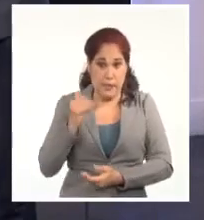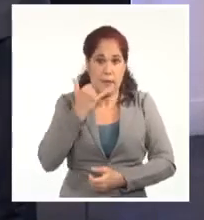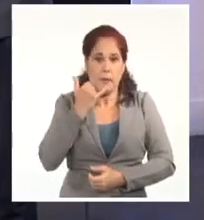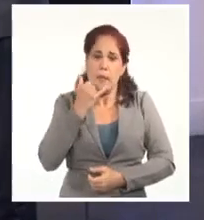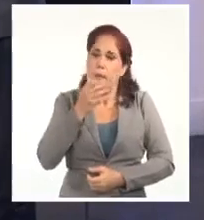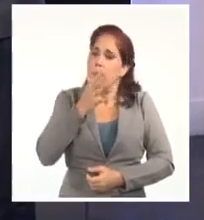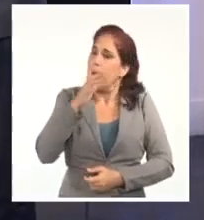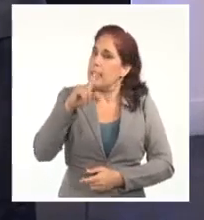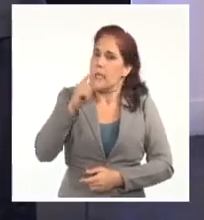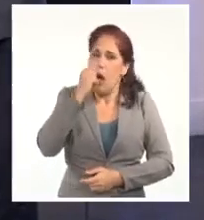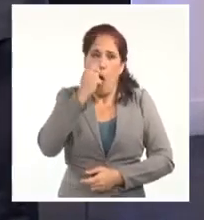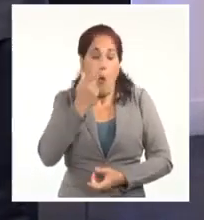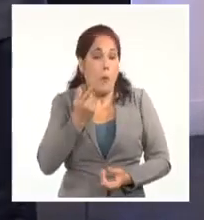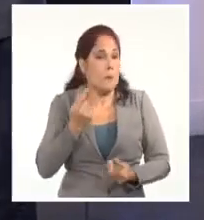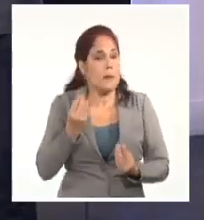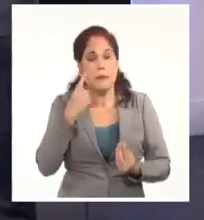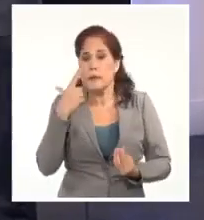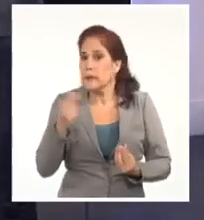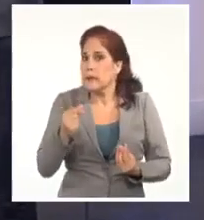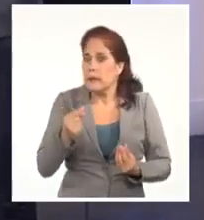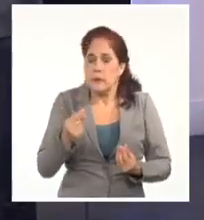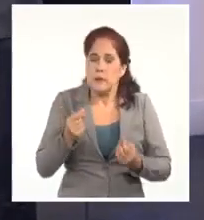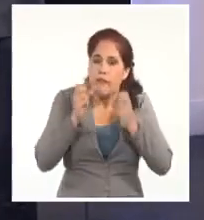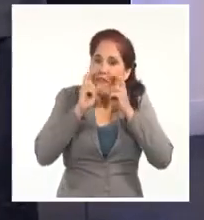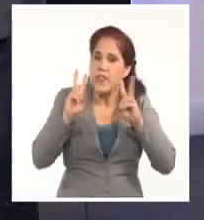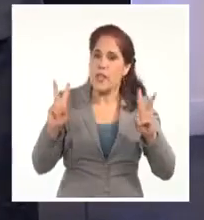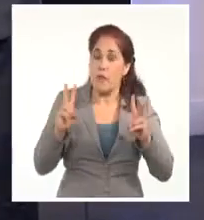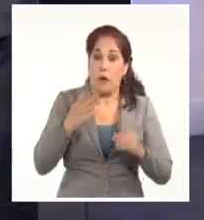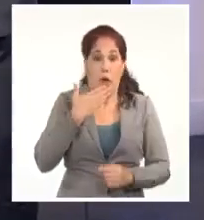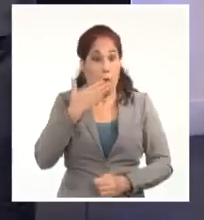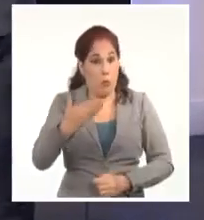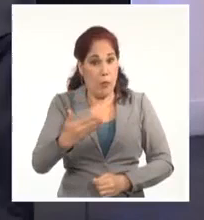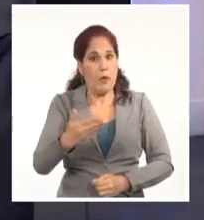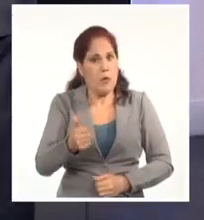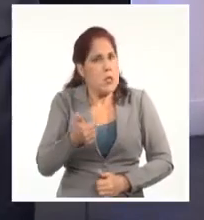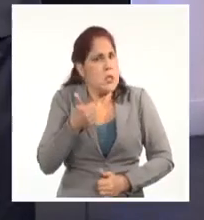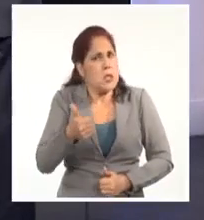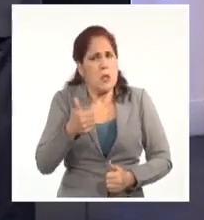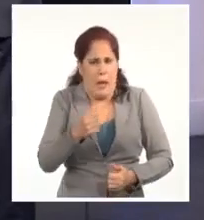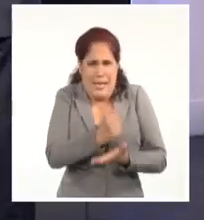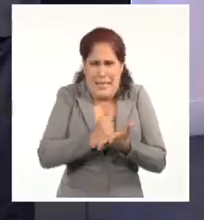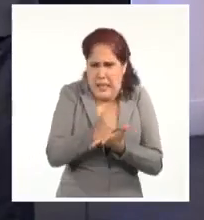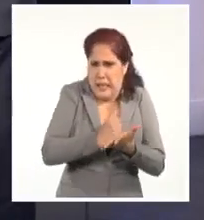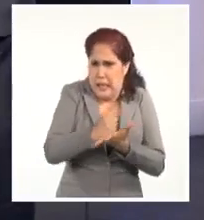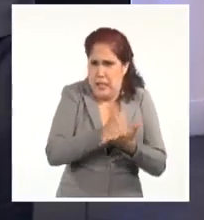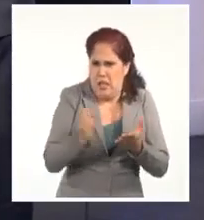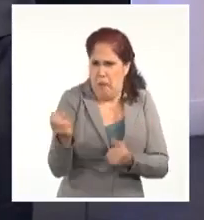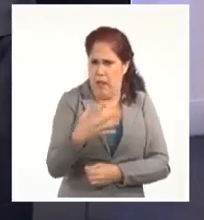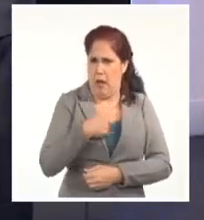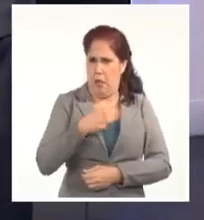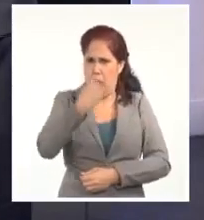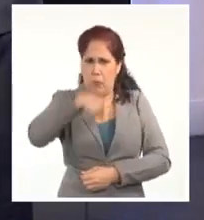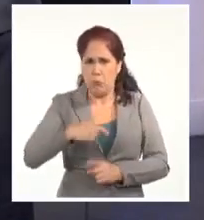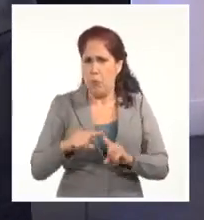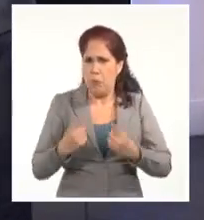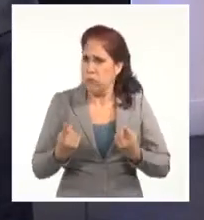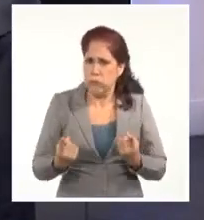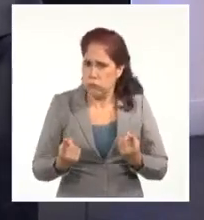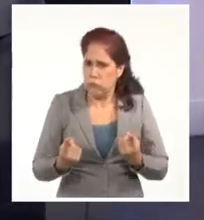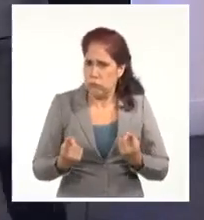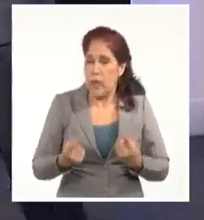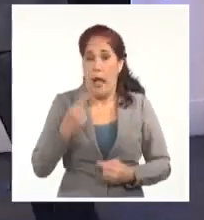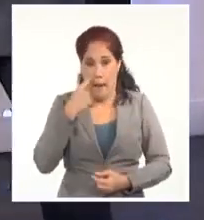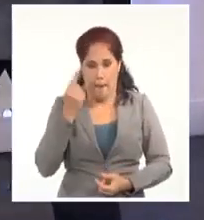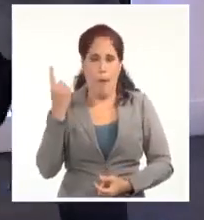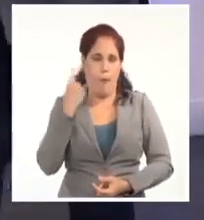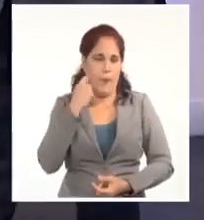el señor, el ciudadano, muy vivo, afortunadamente, y bastante enojado por la mentira que se orquestó en su contra. Vamos a